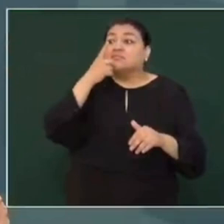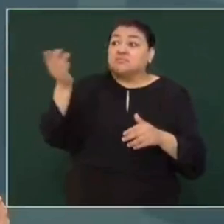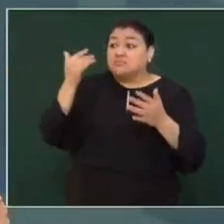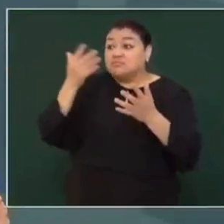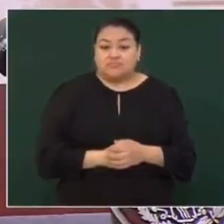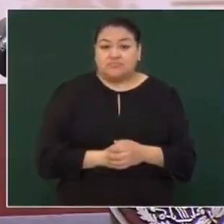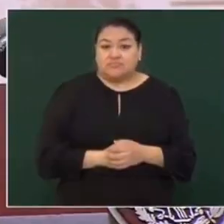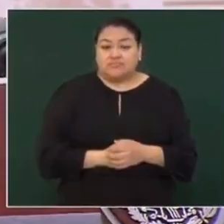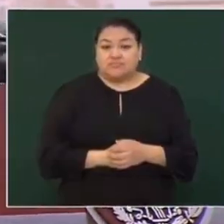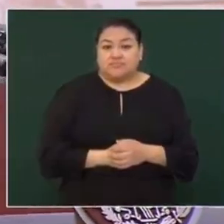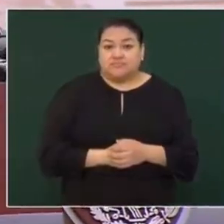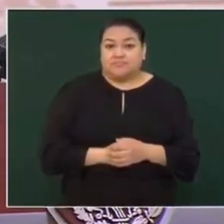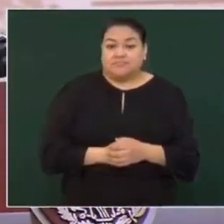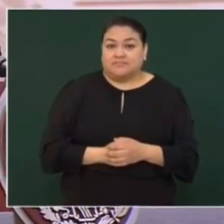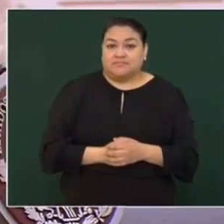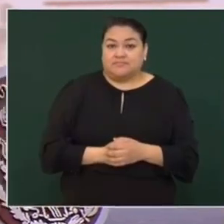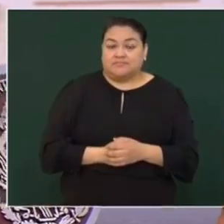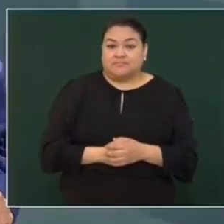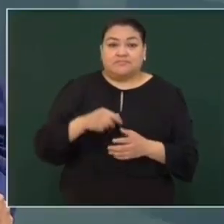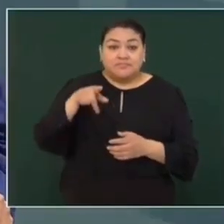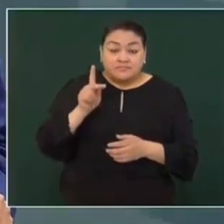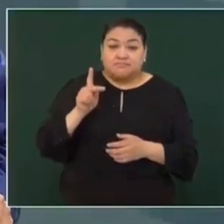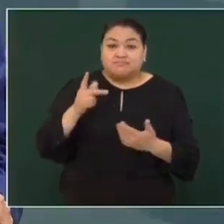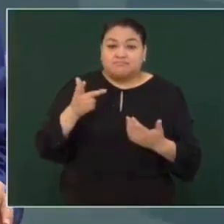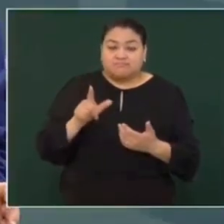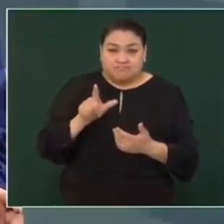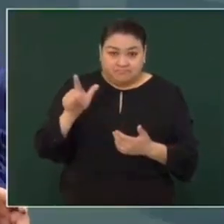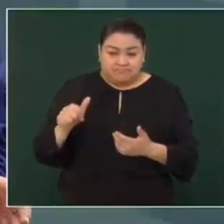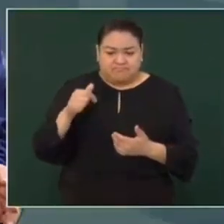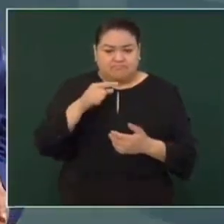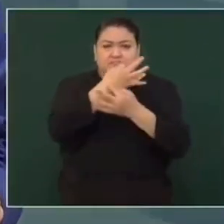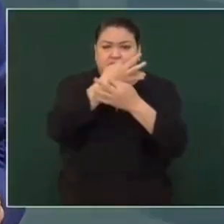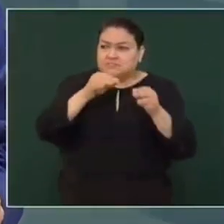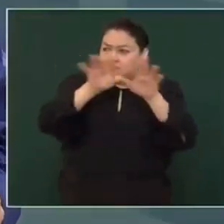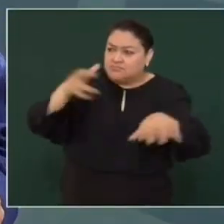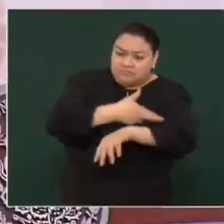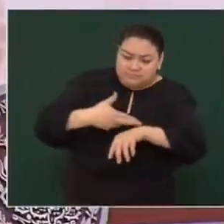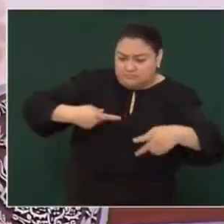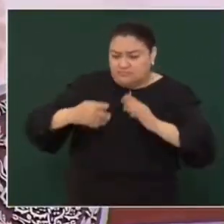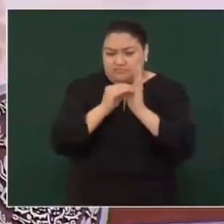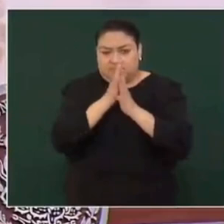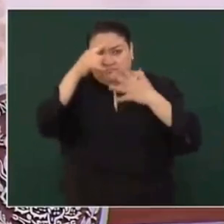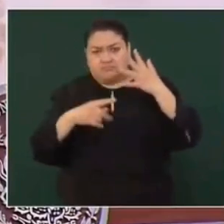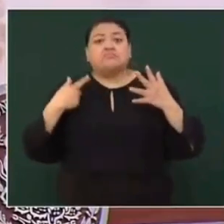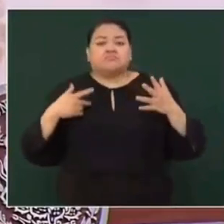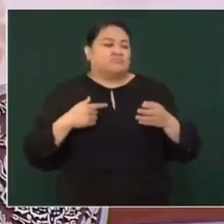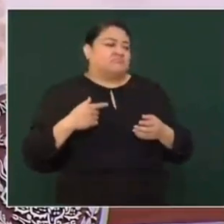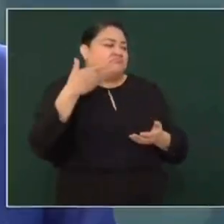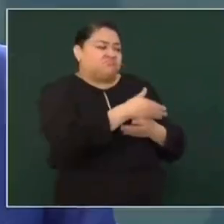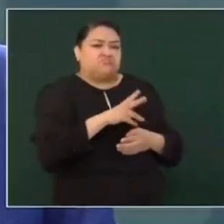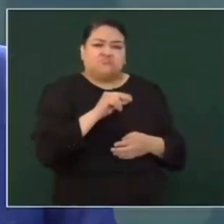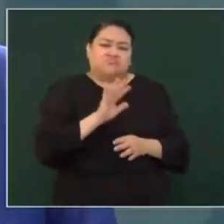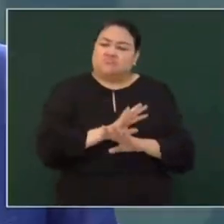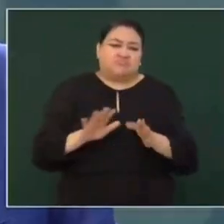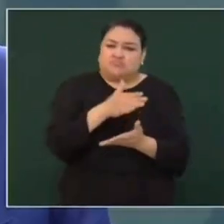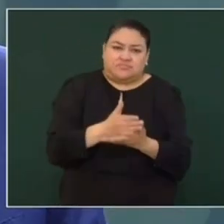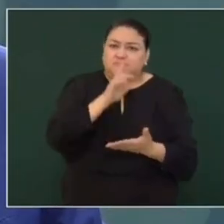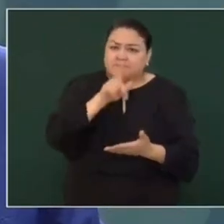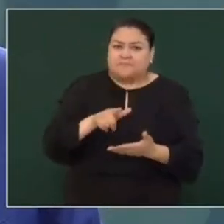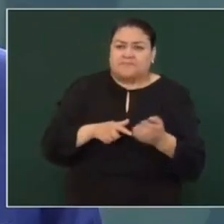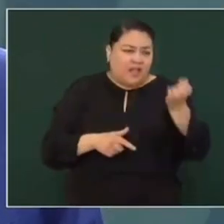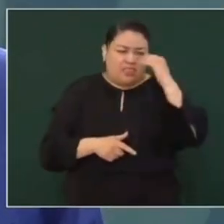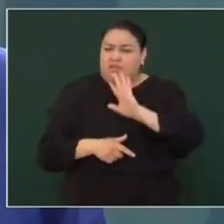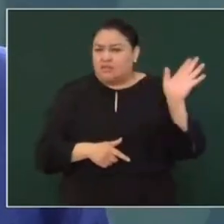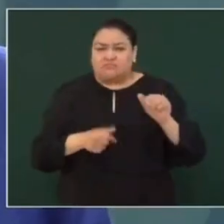que se organizaban caravanas, pero al darse la información de lo que se está haciendo, mucha gente no va a